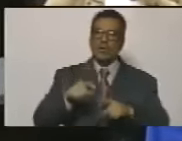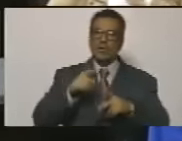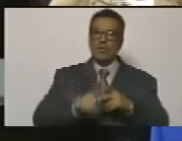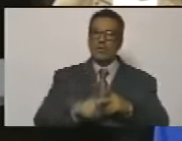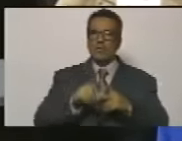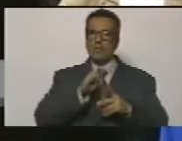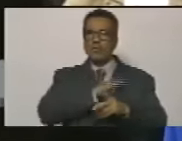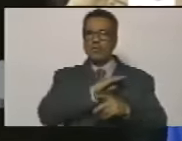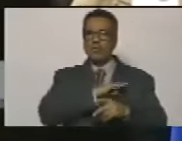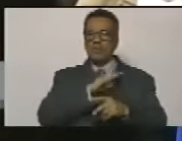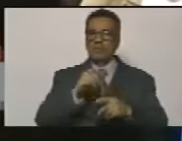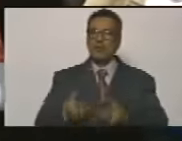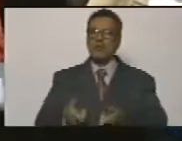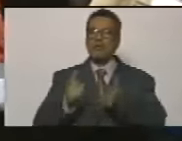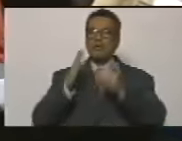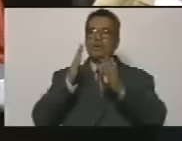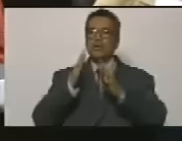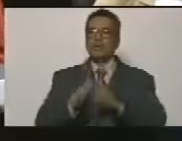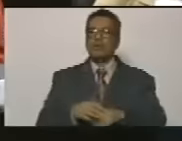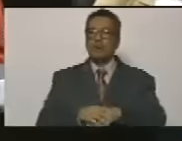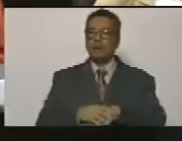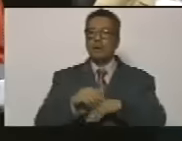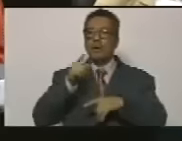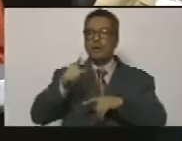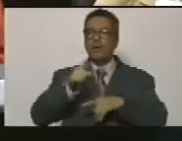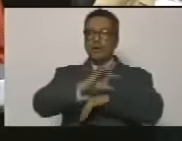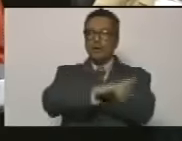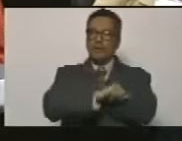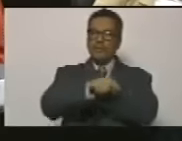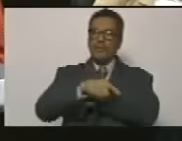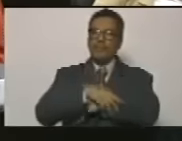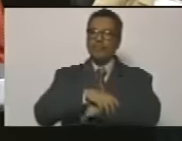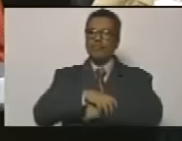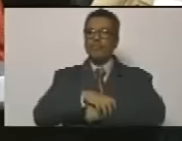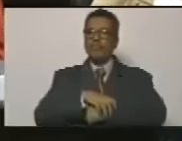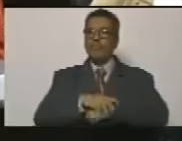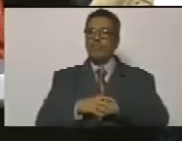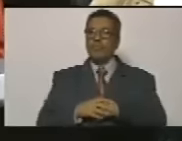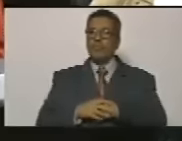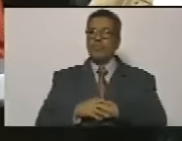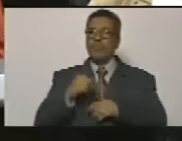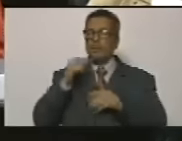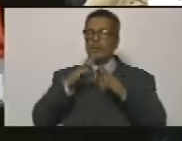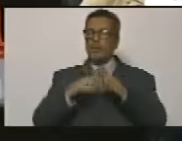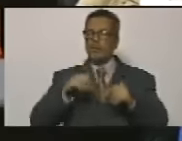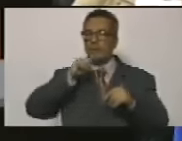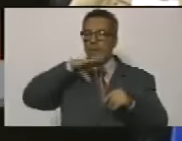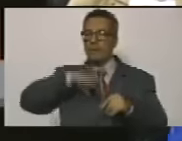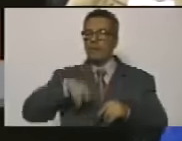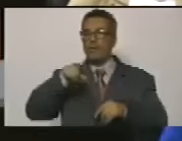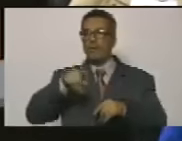autoritarios y corruptos la historia